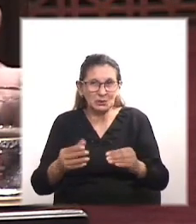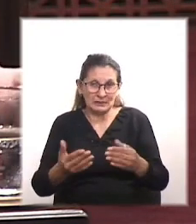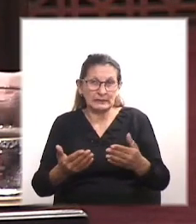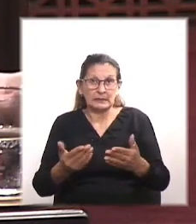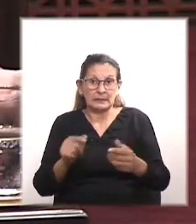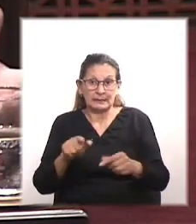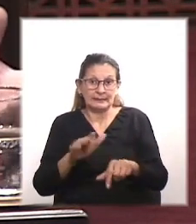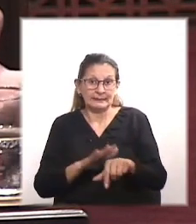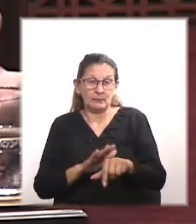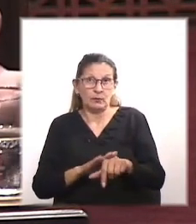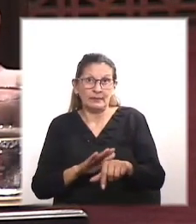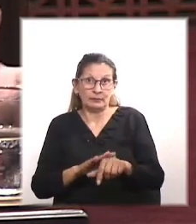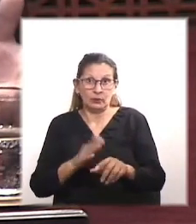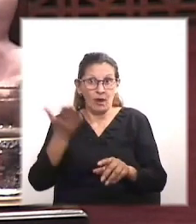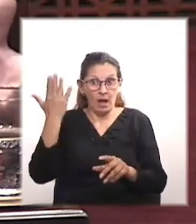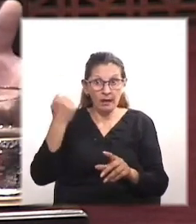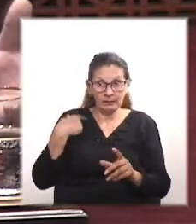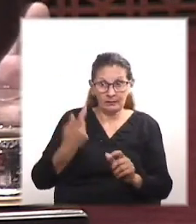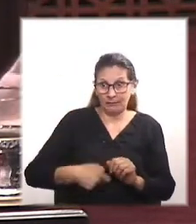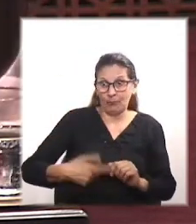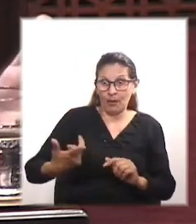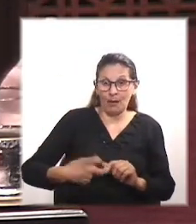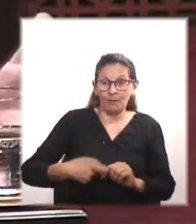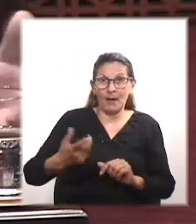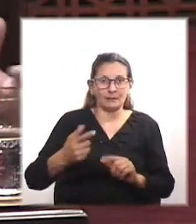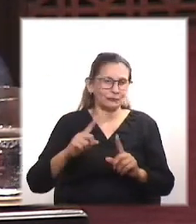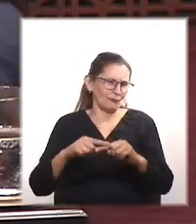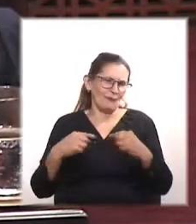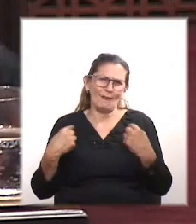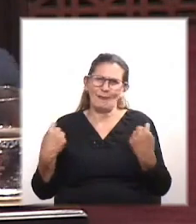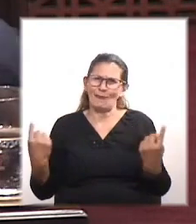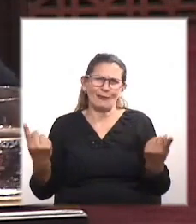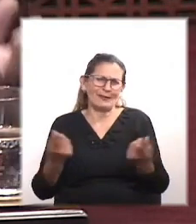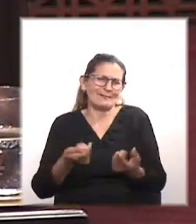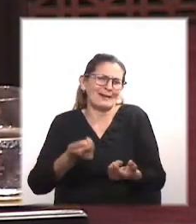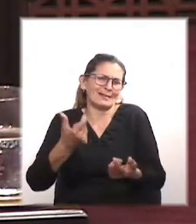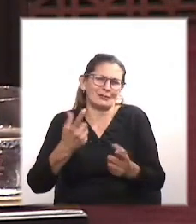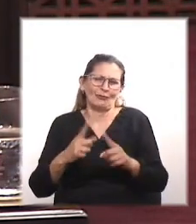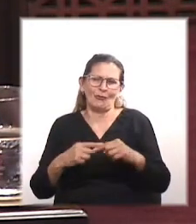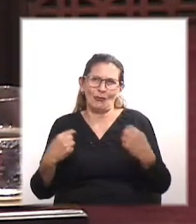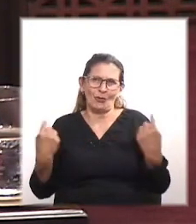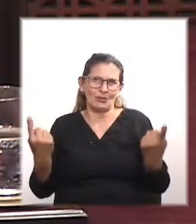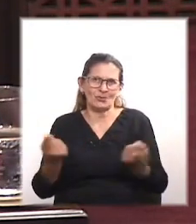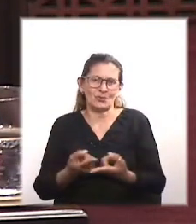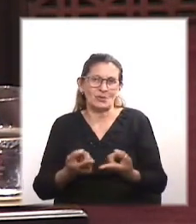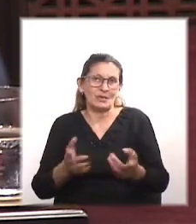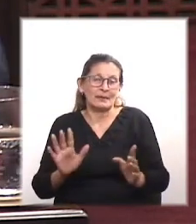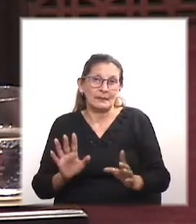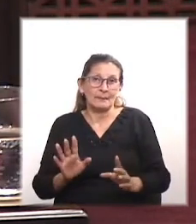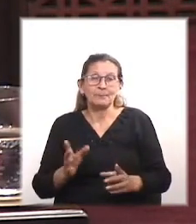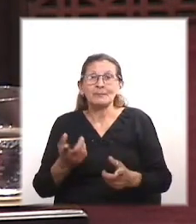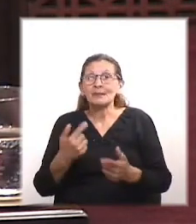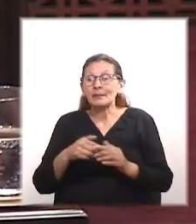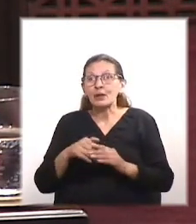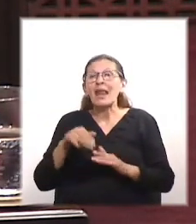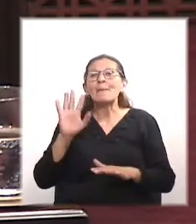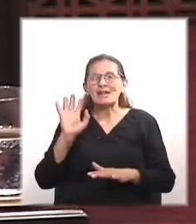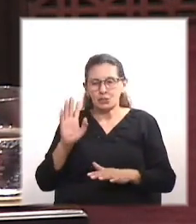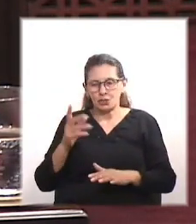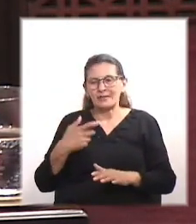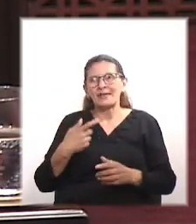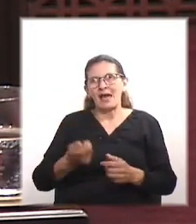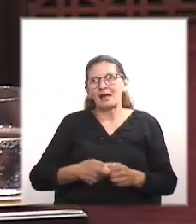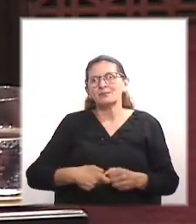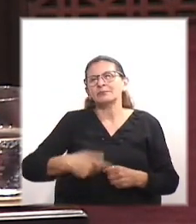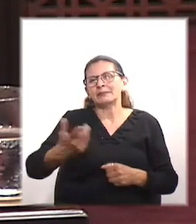lo tirábamos. Todos tirábamos, casi todo, no voy a generalizar, pero la mayoría hemos tirado